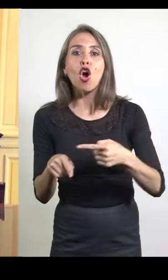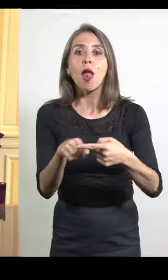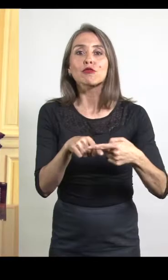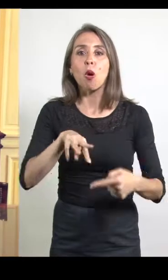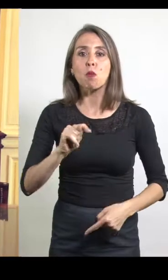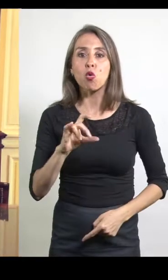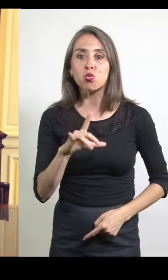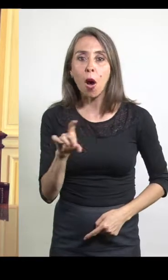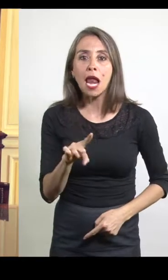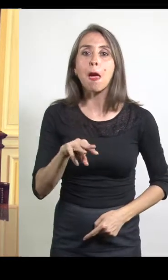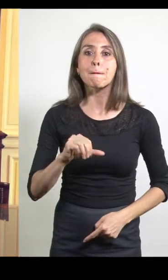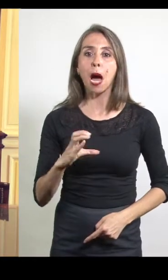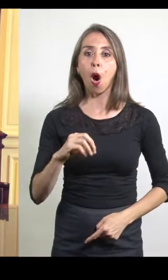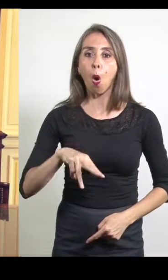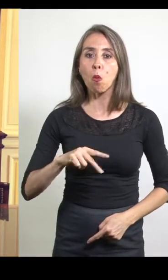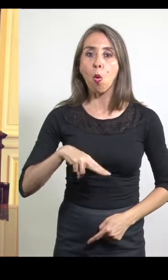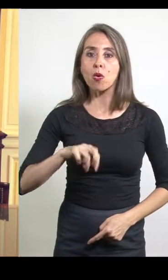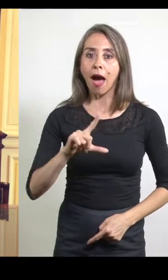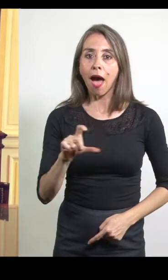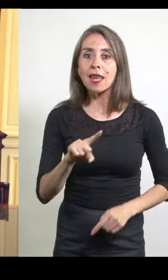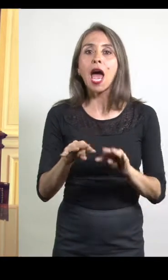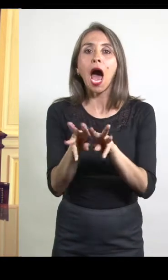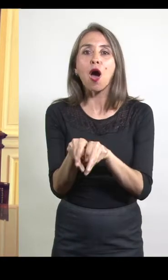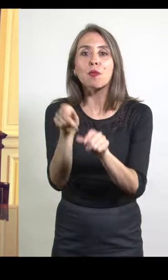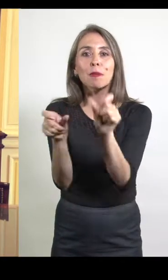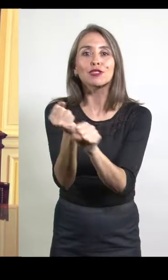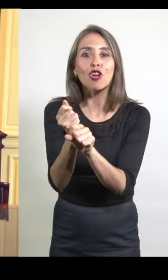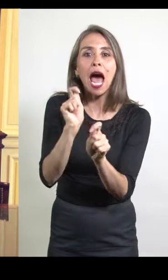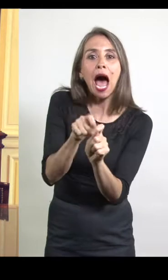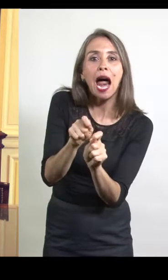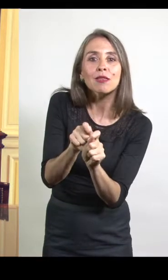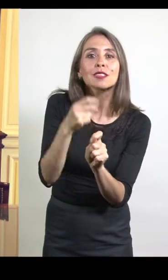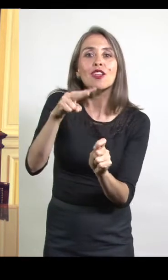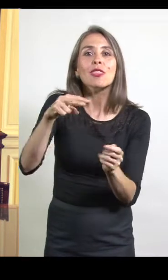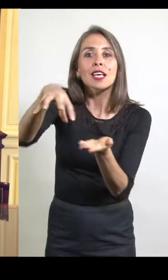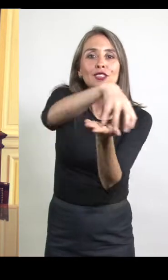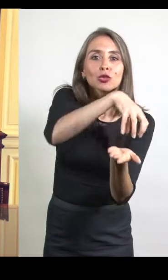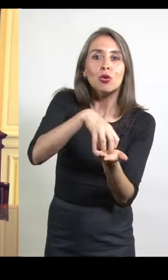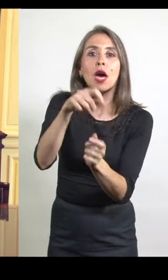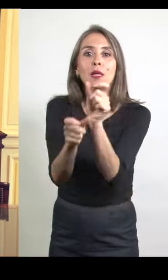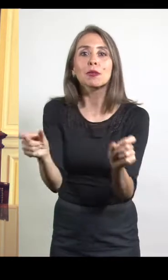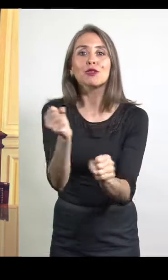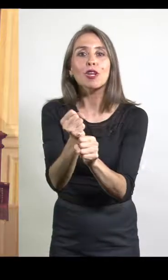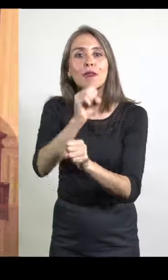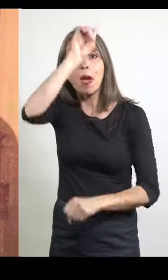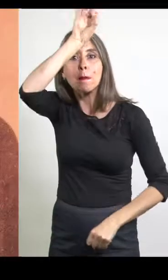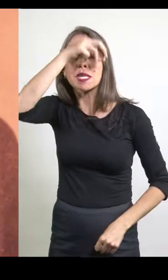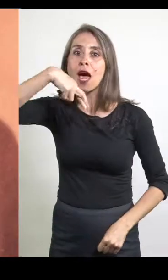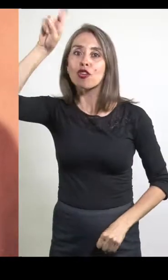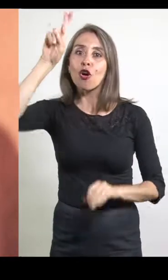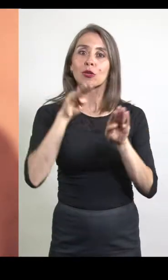mutuales, en las mancomunales y en las agrupaciones de artesanos de las ciudades y en los sectores laborales de las minas del norte.